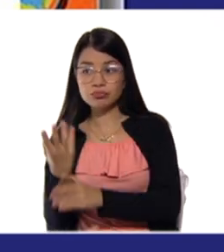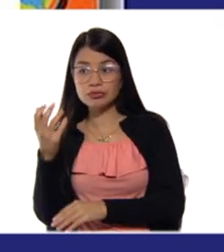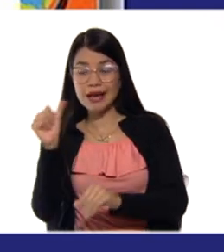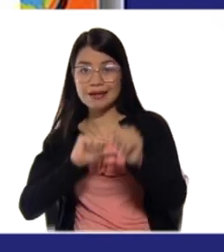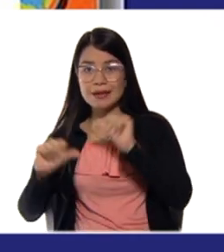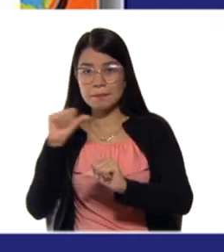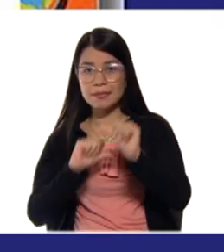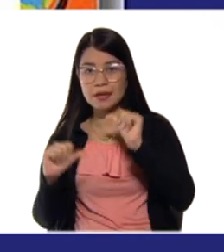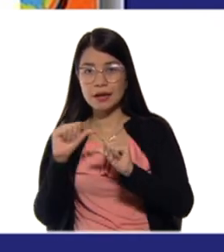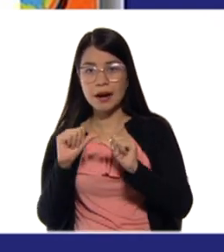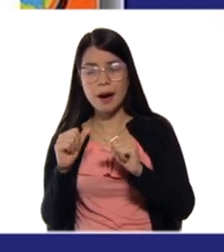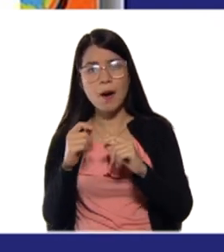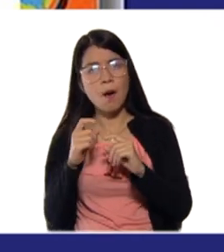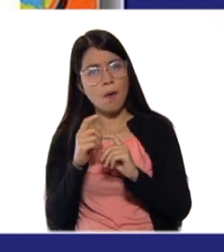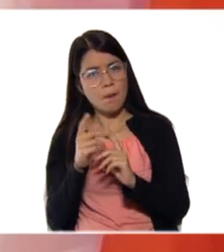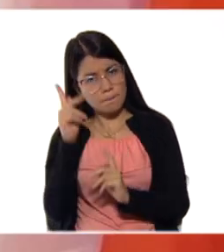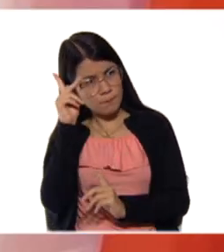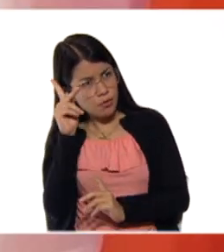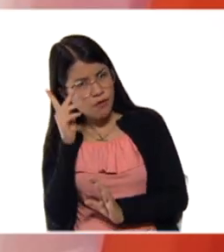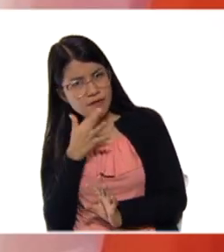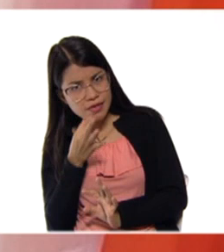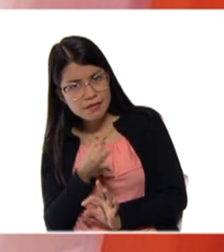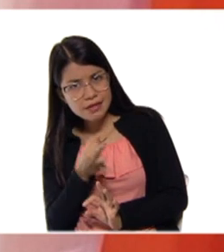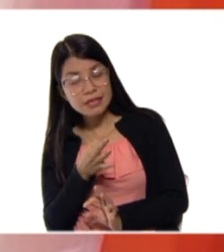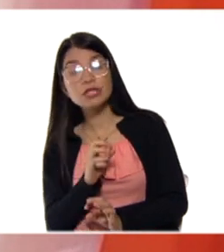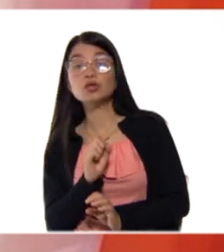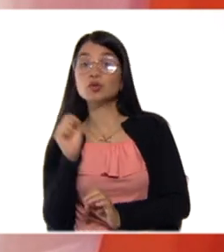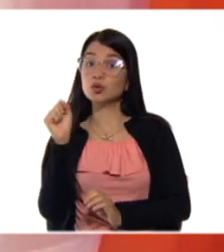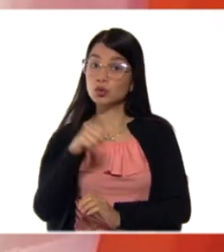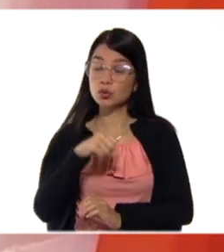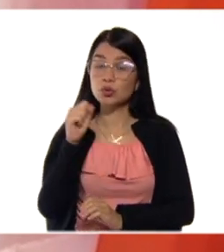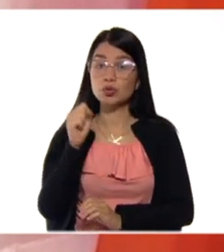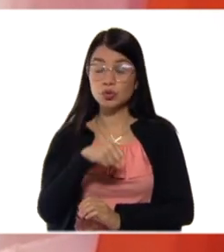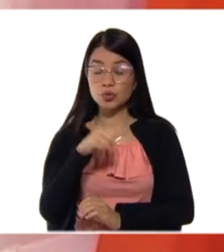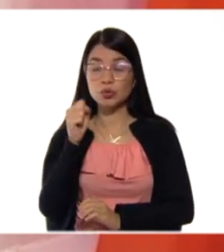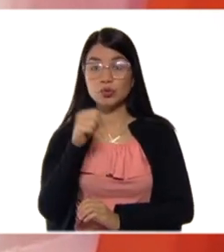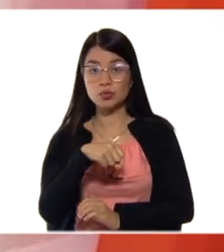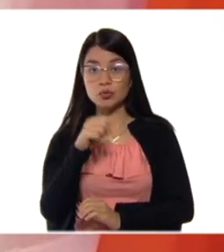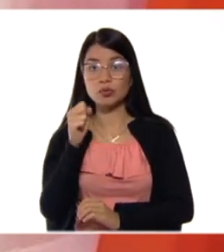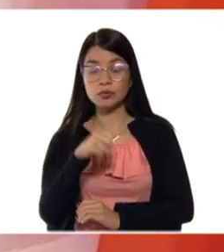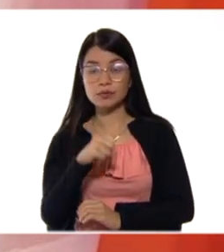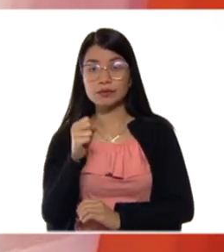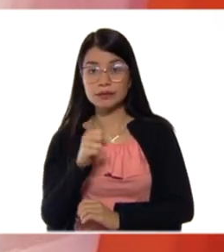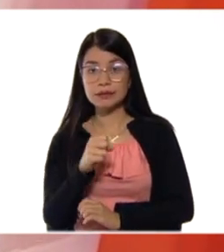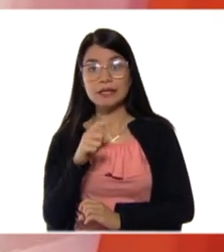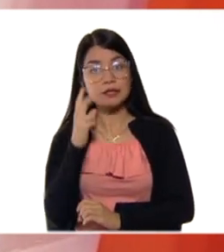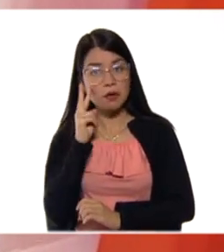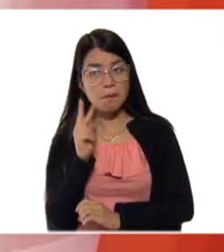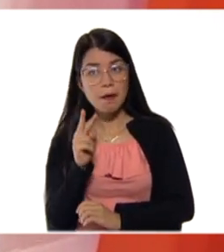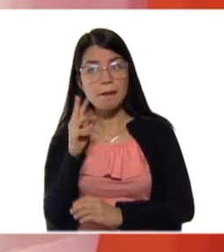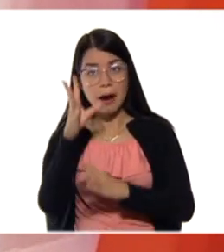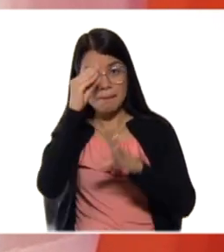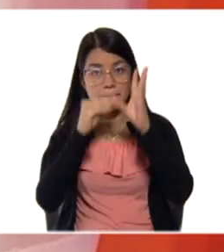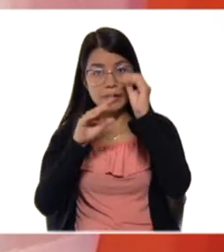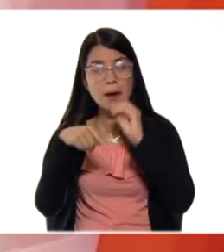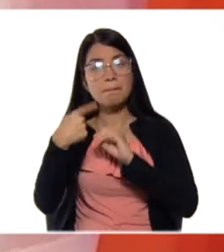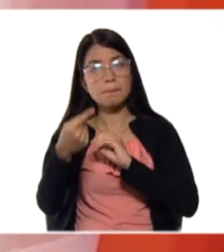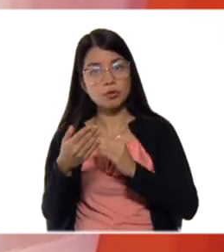¿profe, y eso es posible? Sí. Y eso lo vamos a ir viendo en la parte práctica de las próximas clases.